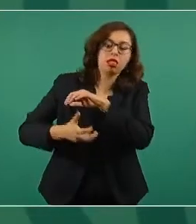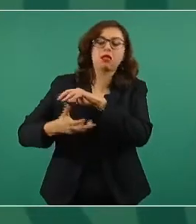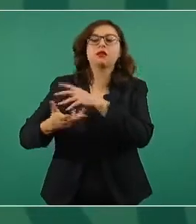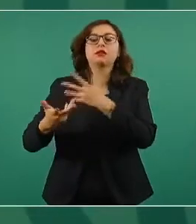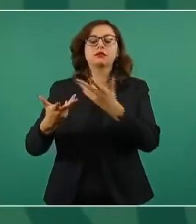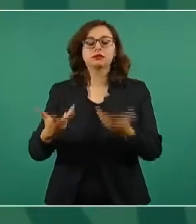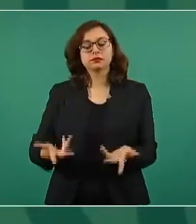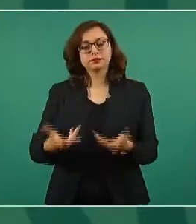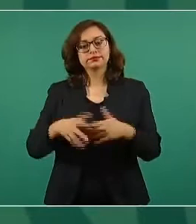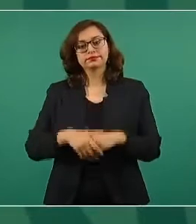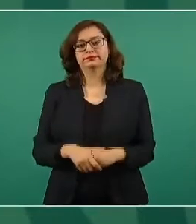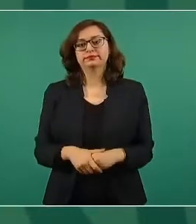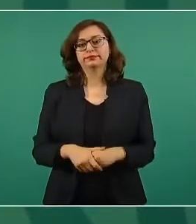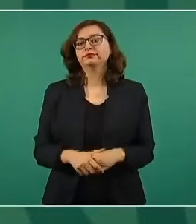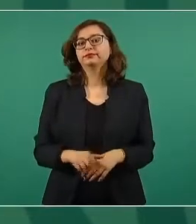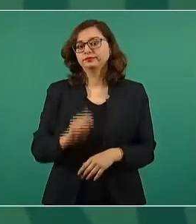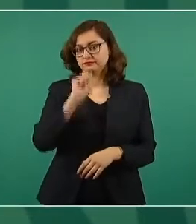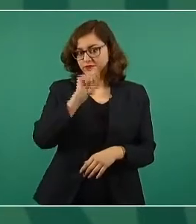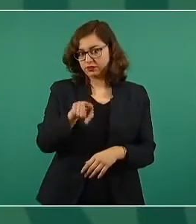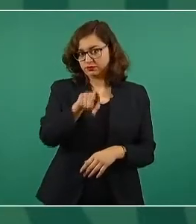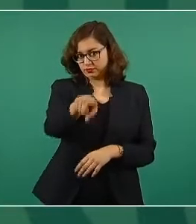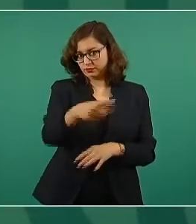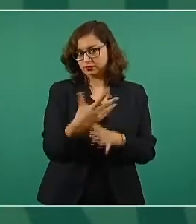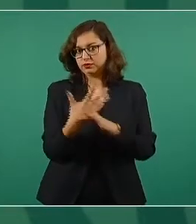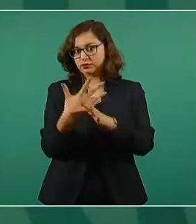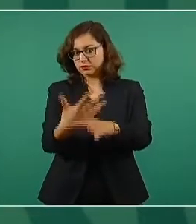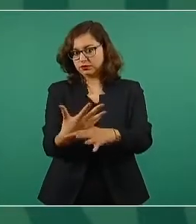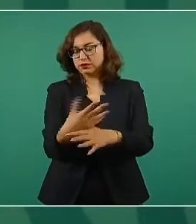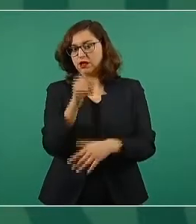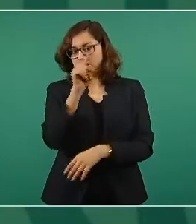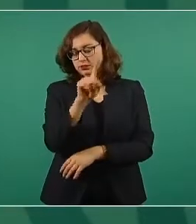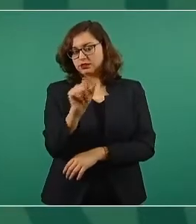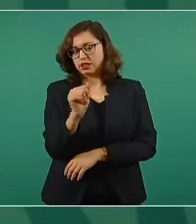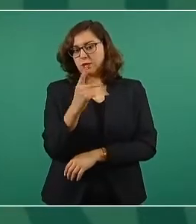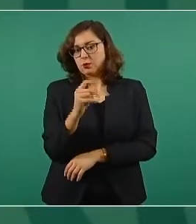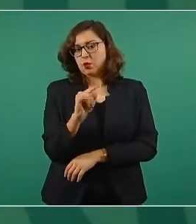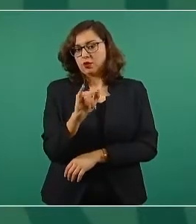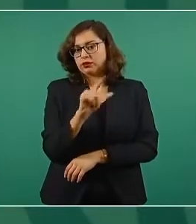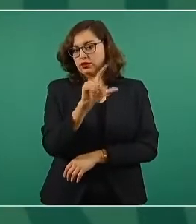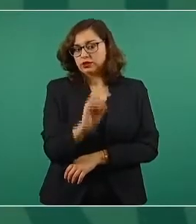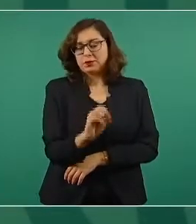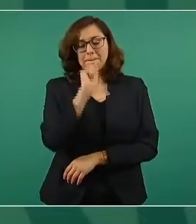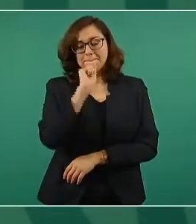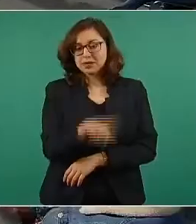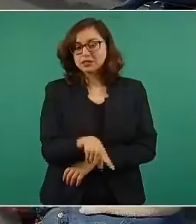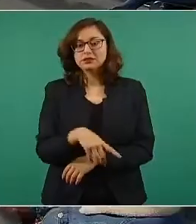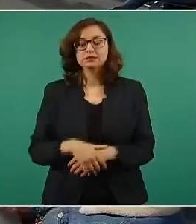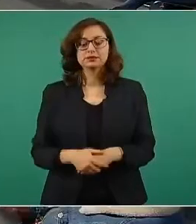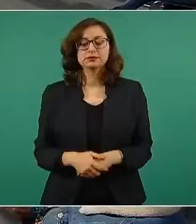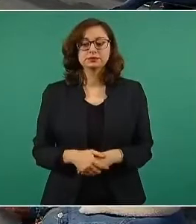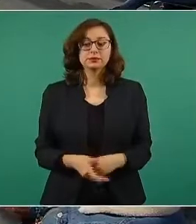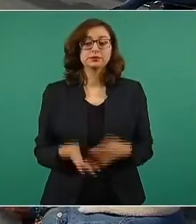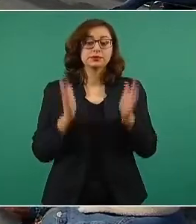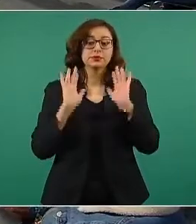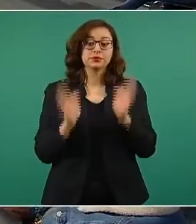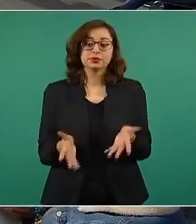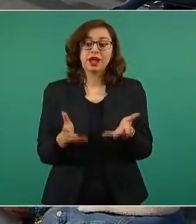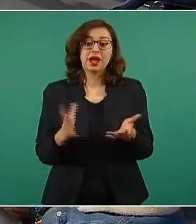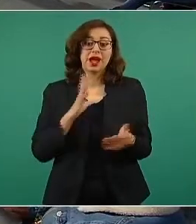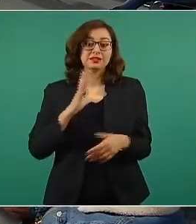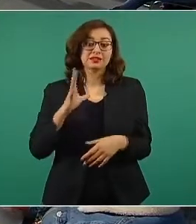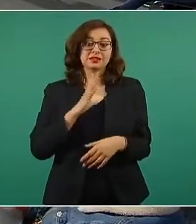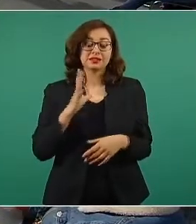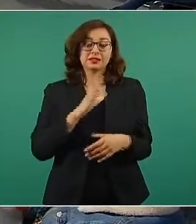esta presa, la de Zapotich, que es lo mismo. Ya está la cortina,